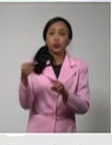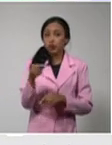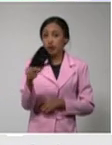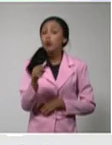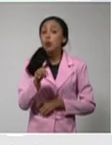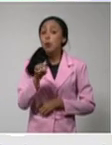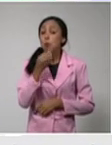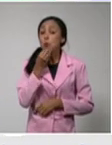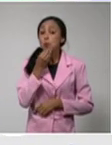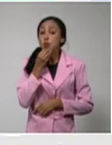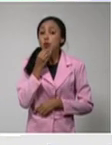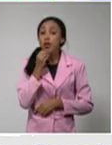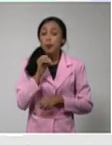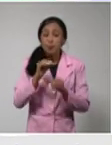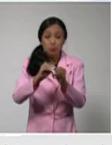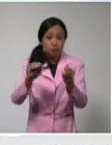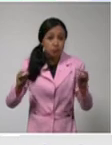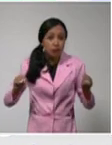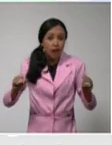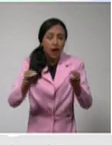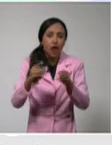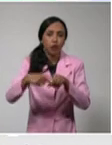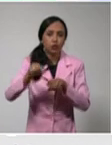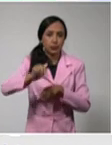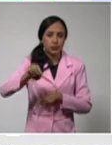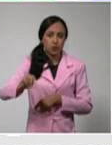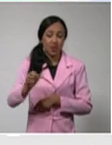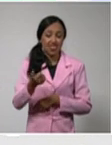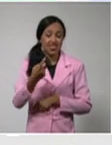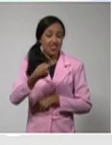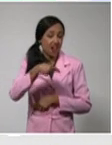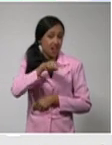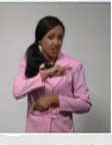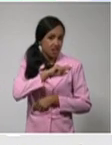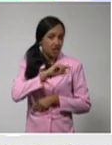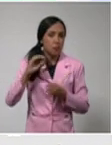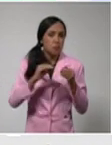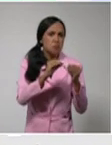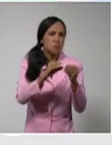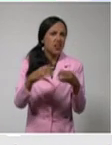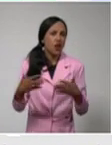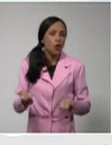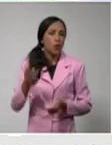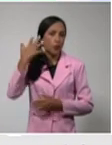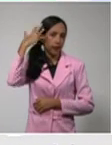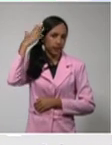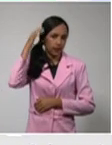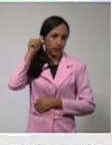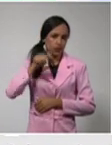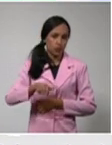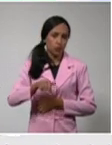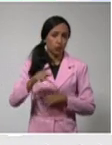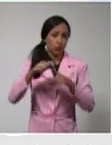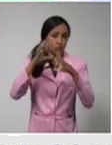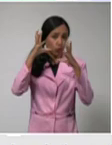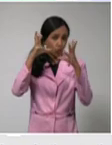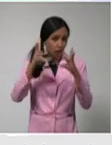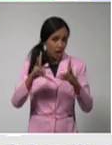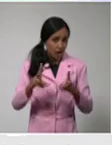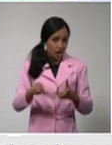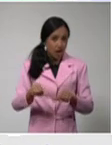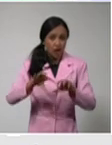10 ayer, como ya habíamos dicho, con fuentes de infección en el extranjero y ya se acumulan en